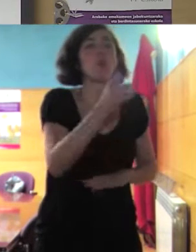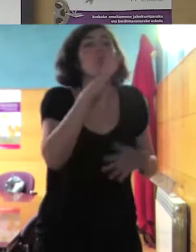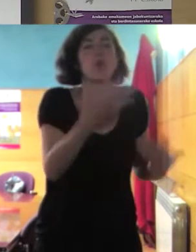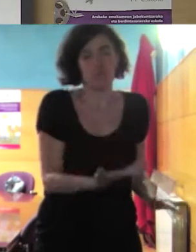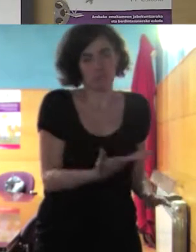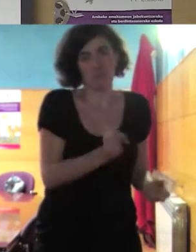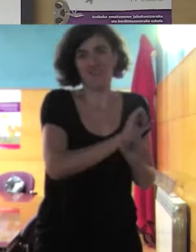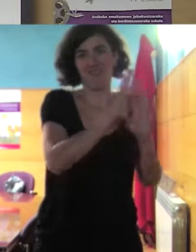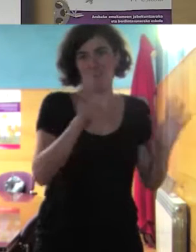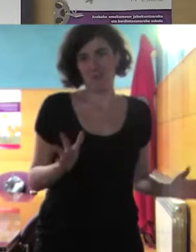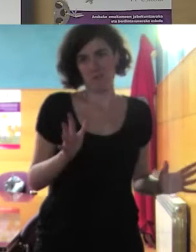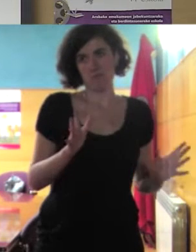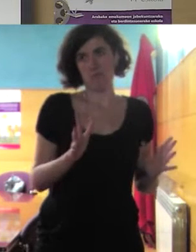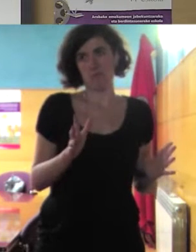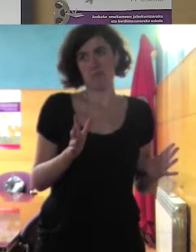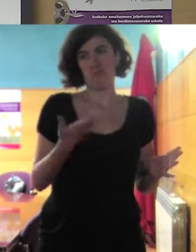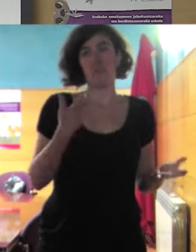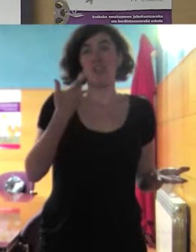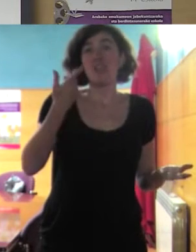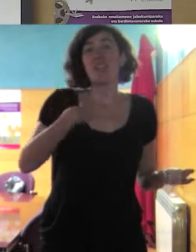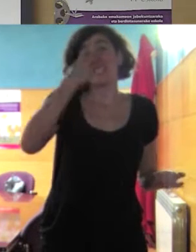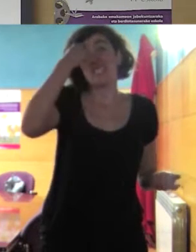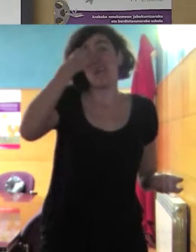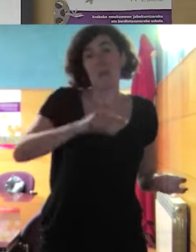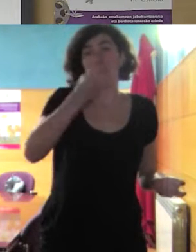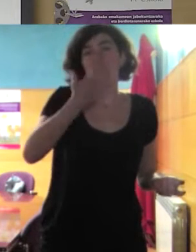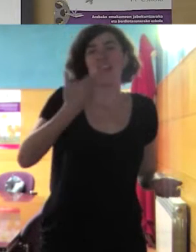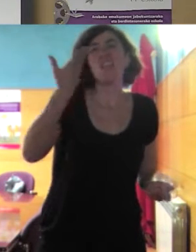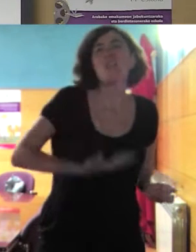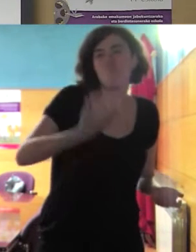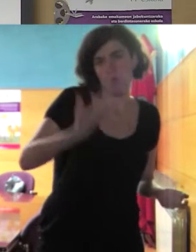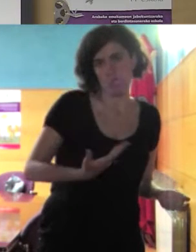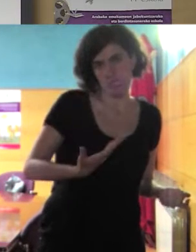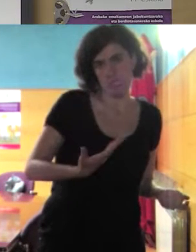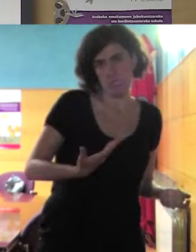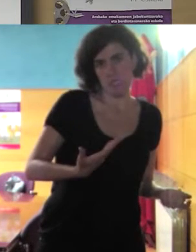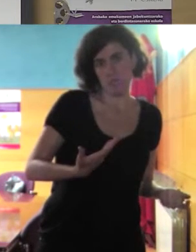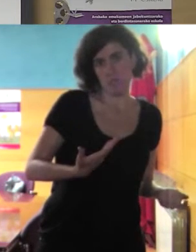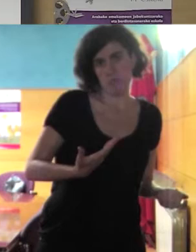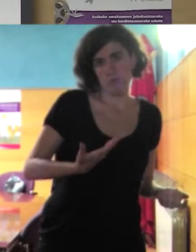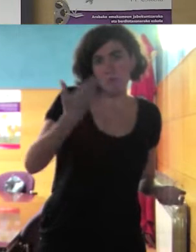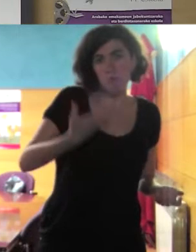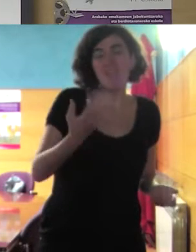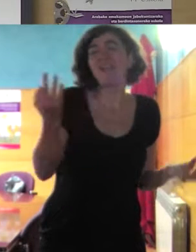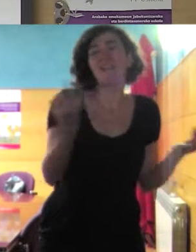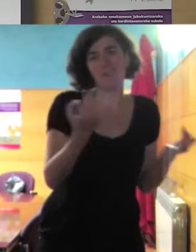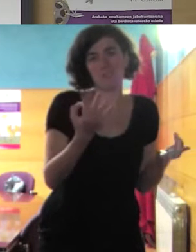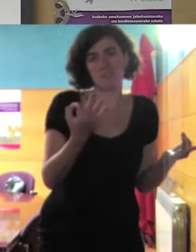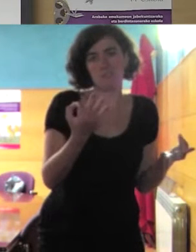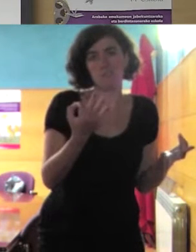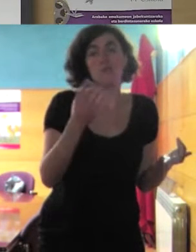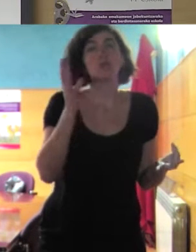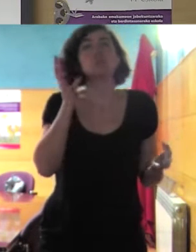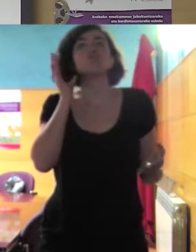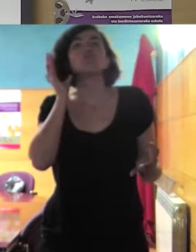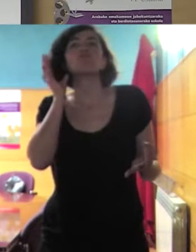y distinguir lo importante de lo secundario y lo importante no es el tamaño del bikini por ejemplo y si la chavala se